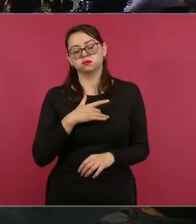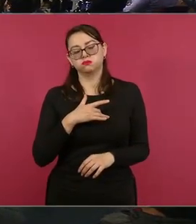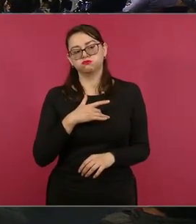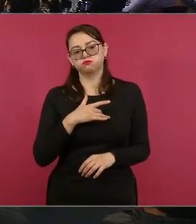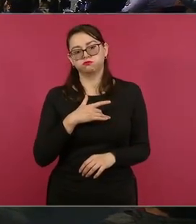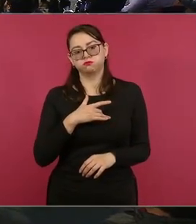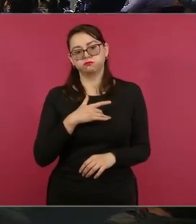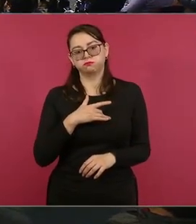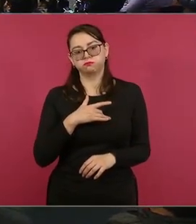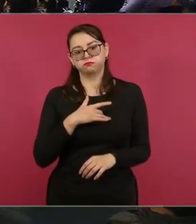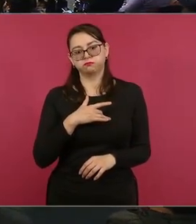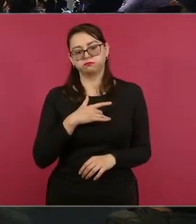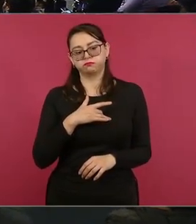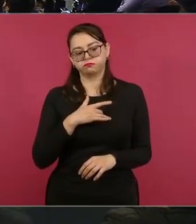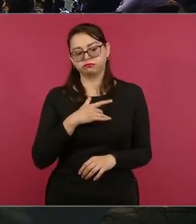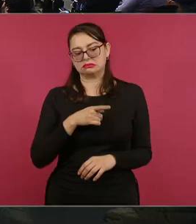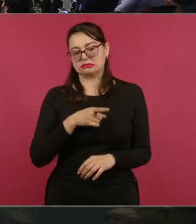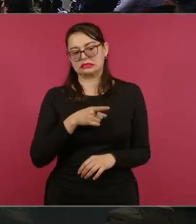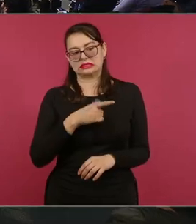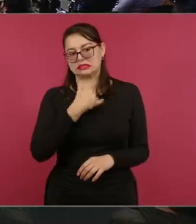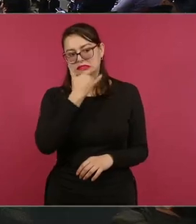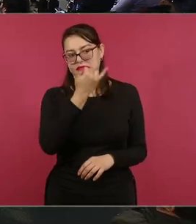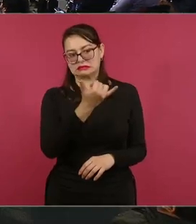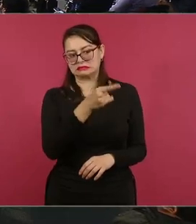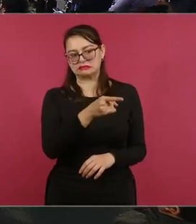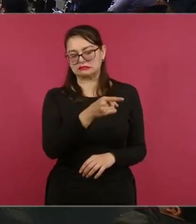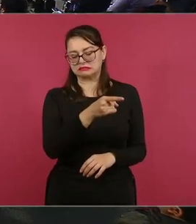que es de sabios cambiar de opinión?